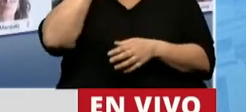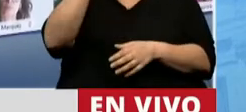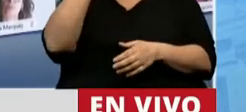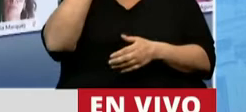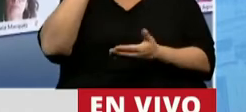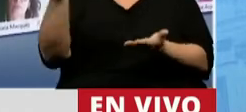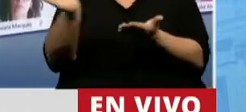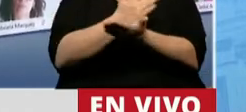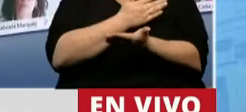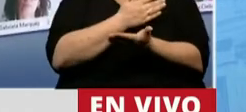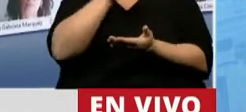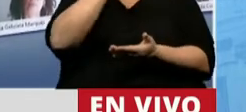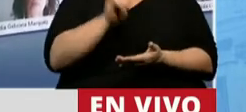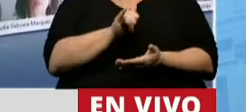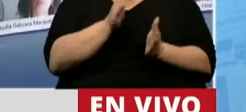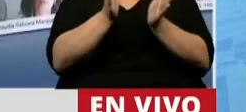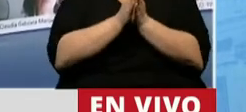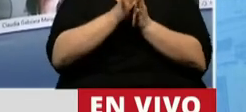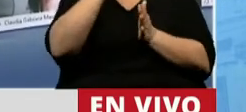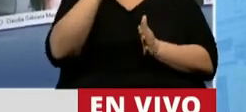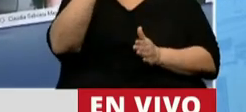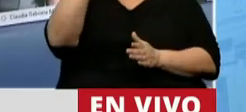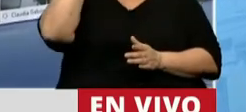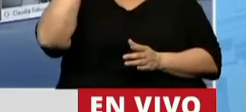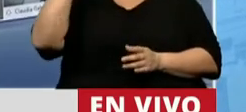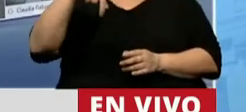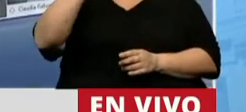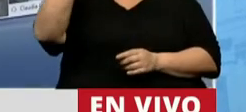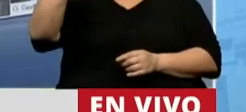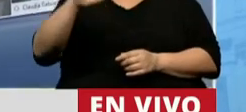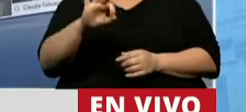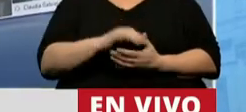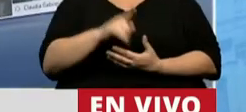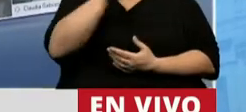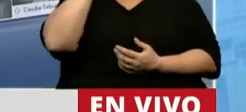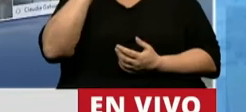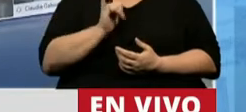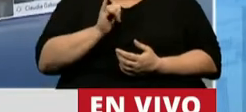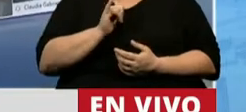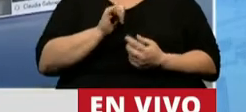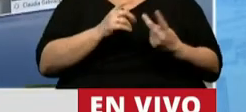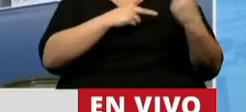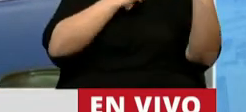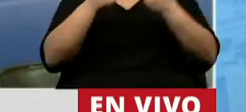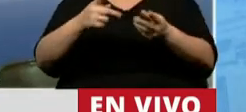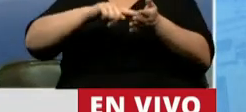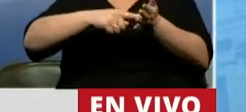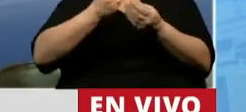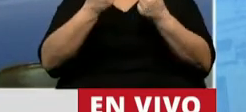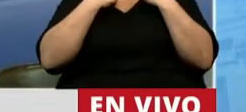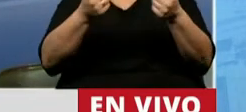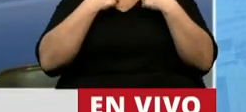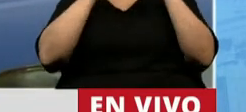destituyó a Tilio López junto con Obregón Cano. Atilio López viajó a Buenos Aires para